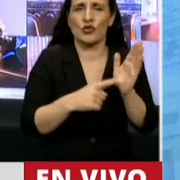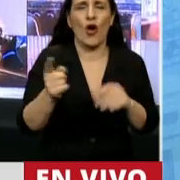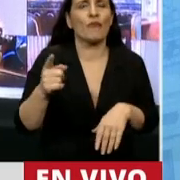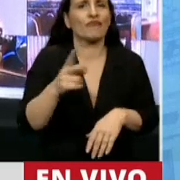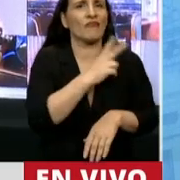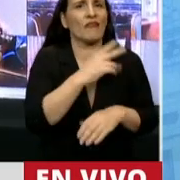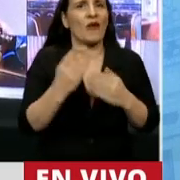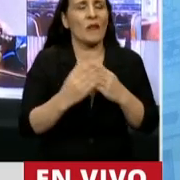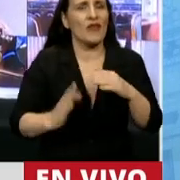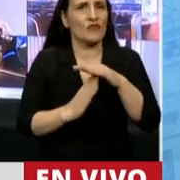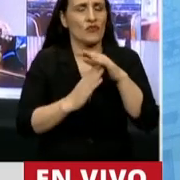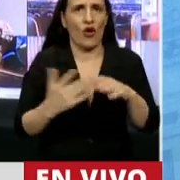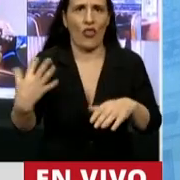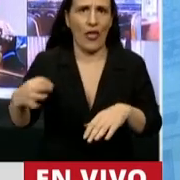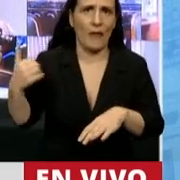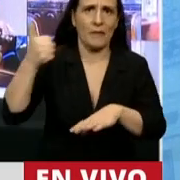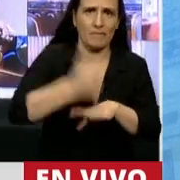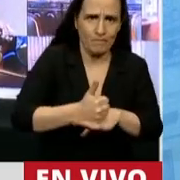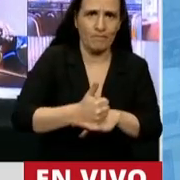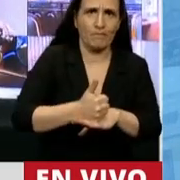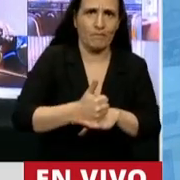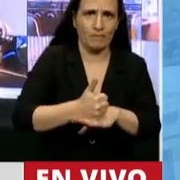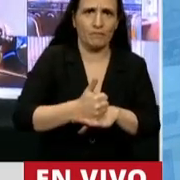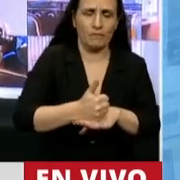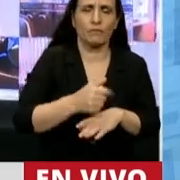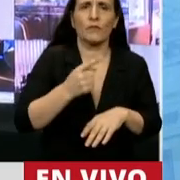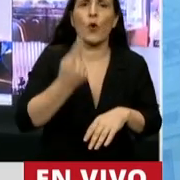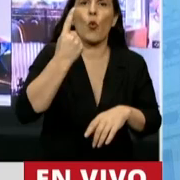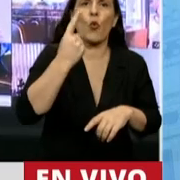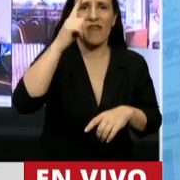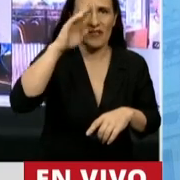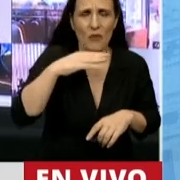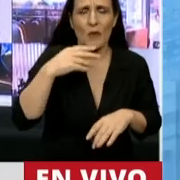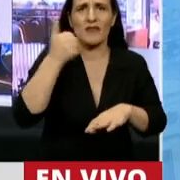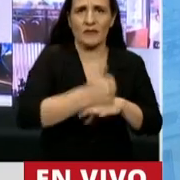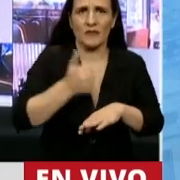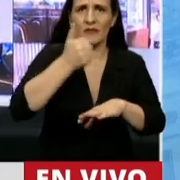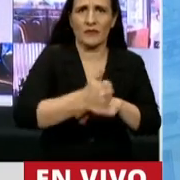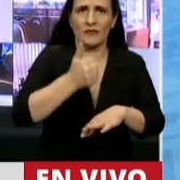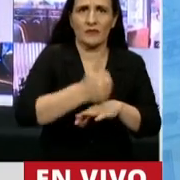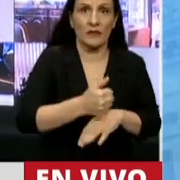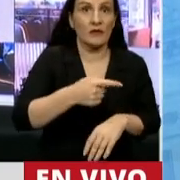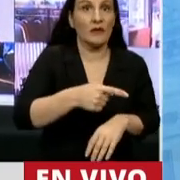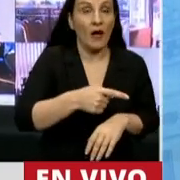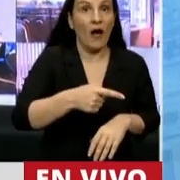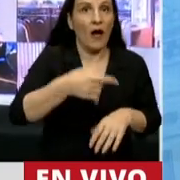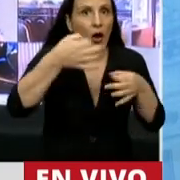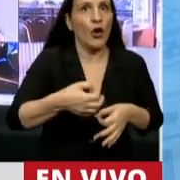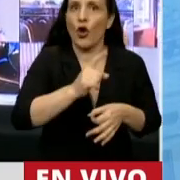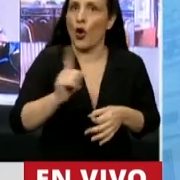de venir alternativamente a cada Cámara una vez por mes no se cumplió.